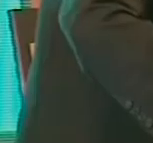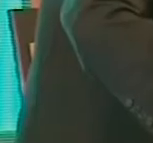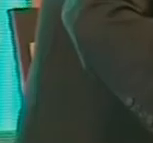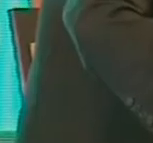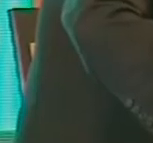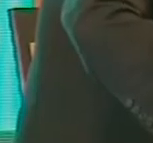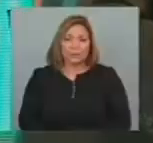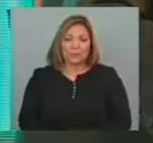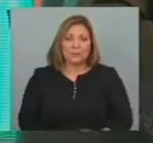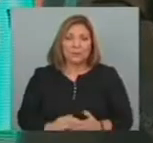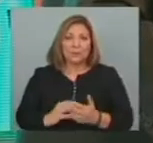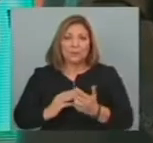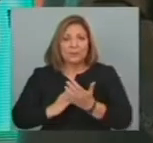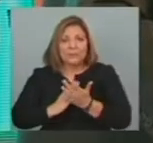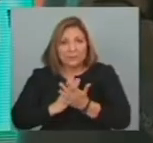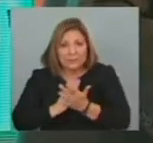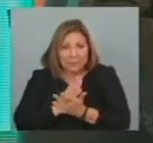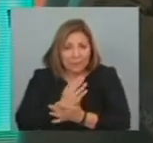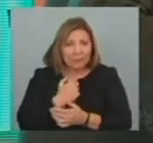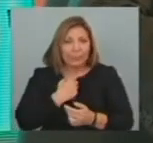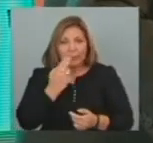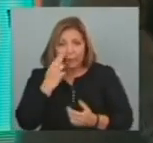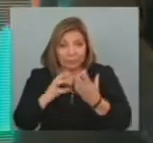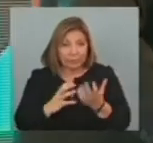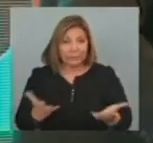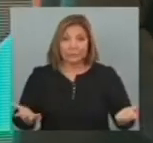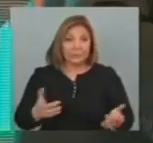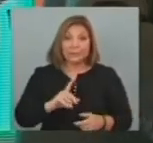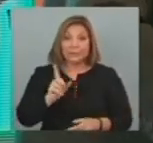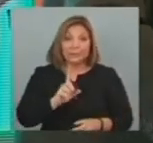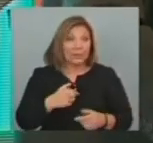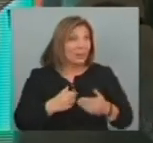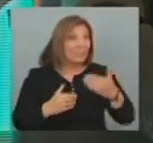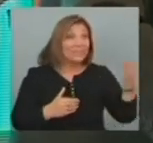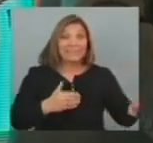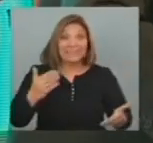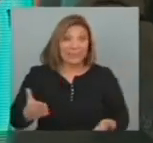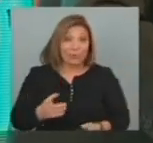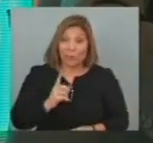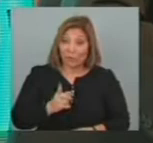Siempre hemos tenido Conflitos Porque con quién Vamos a tener Conflitos Con los vecinos